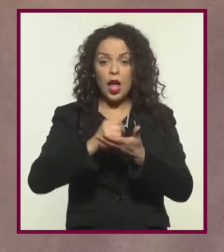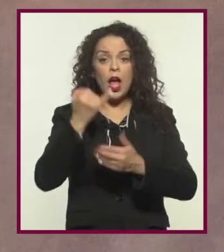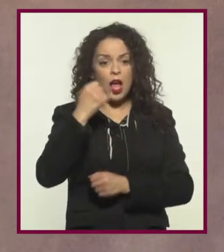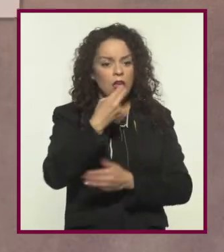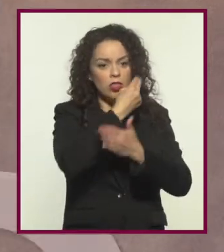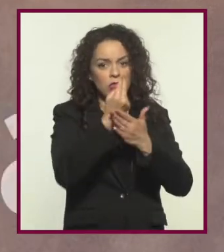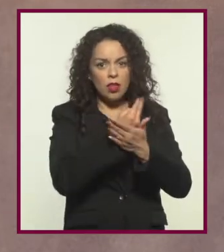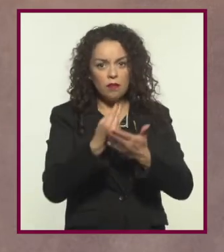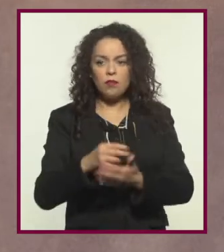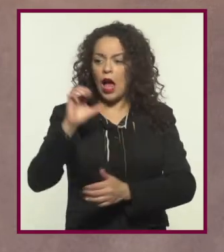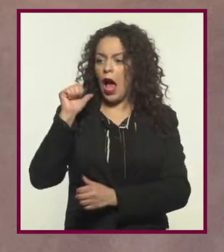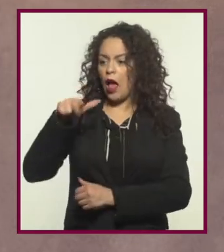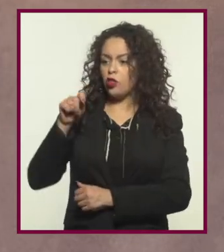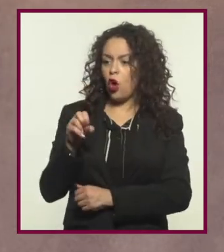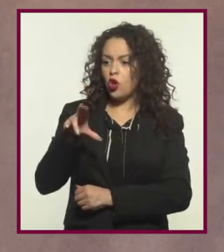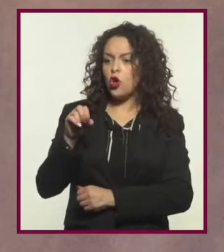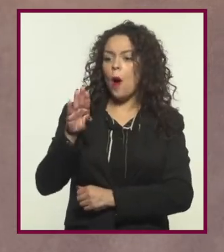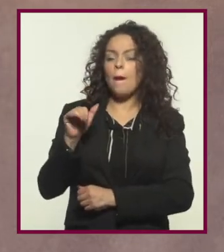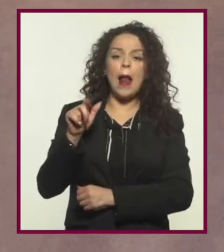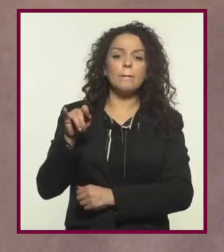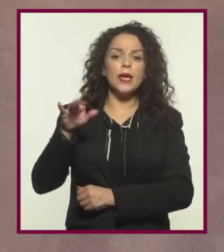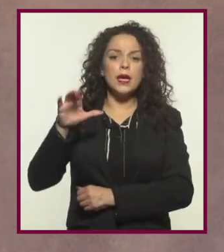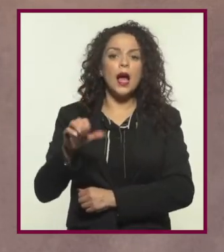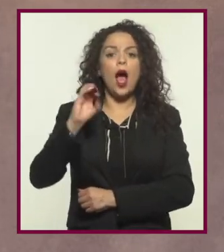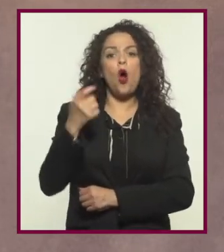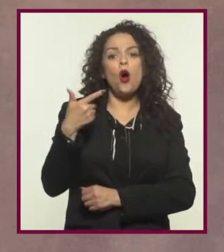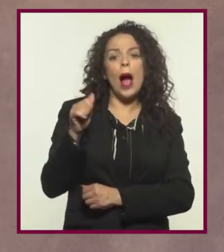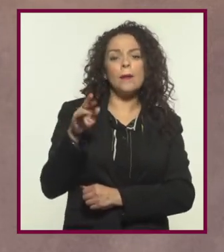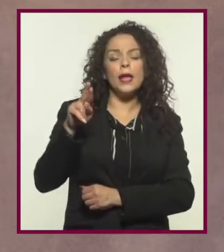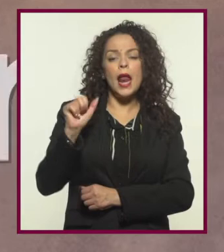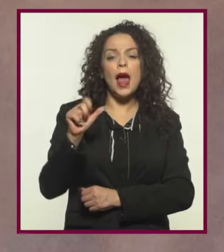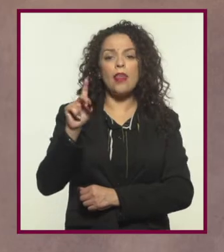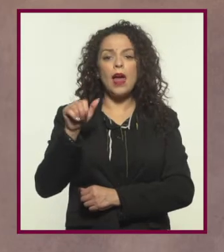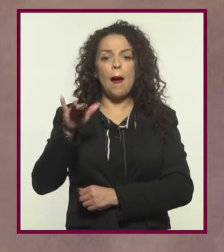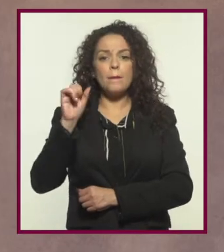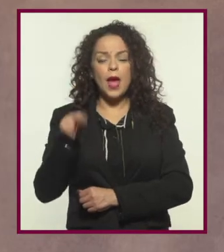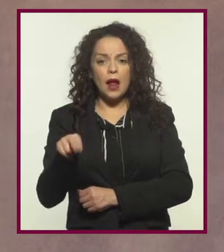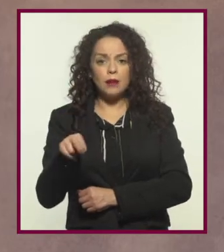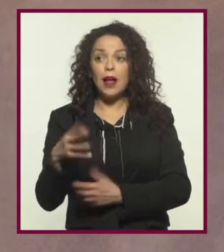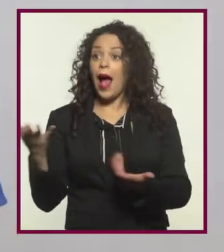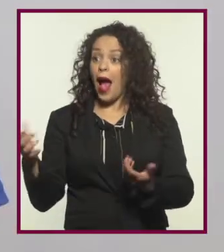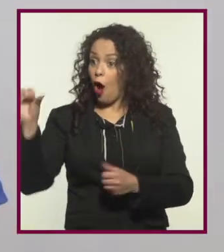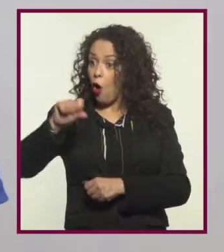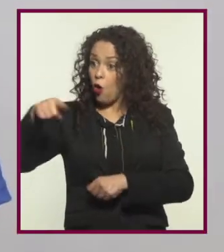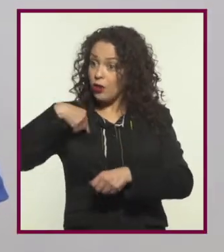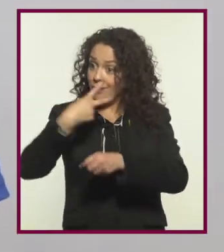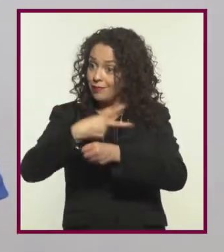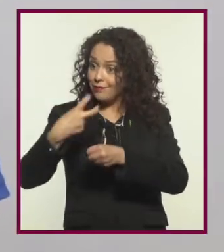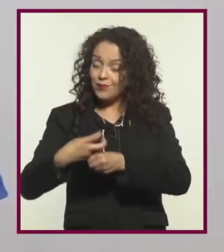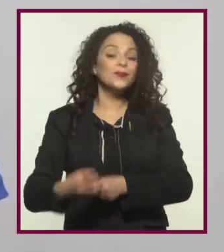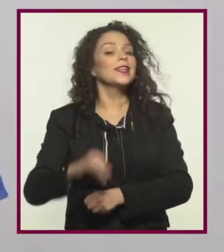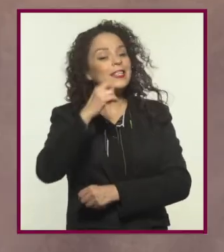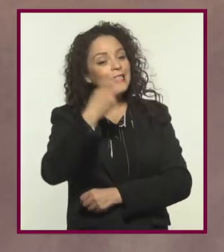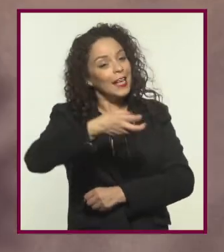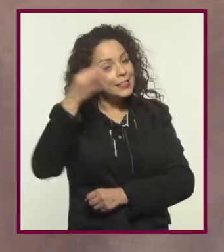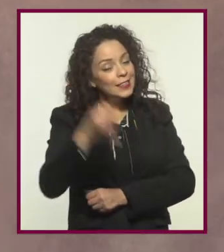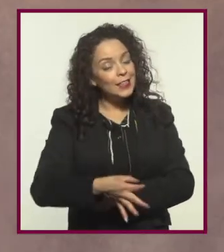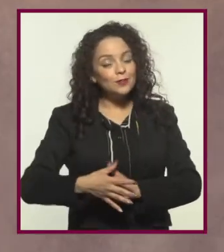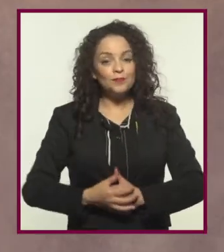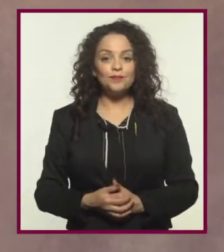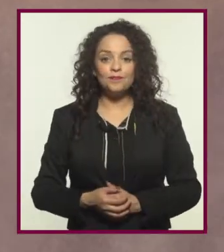cómics, Antonio Malpica, muy popular entre los jóvenes, o Gabriela Daniel Miravete. Ah, nuestra invitada de hoy.